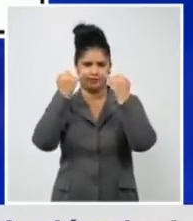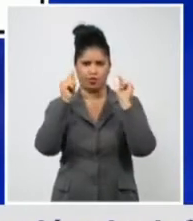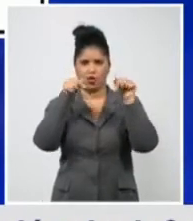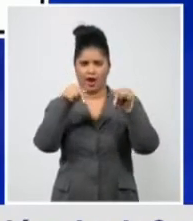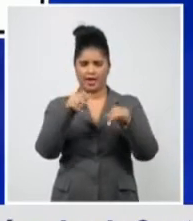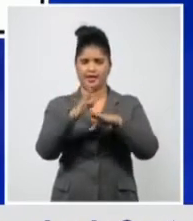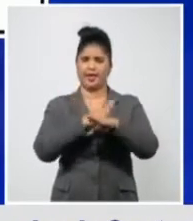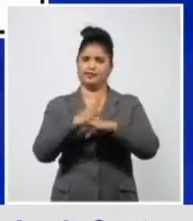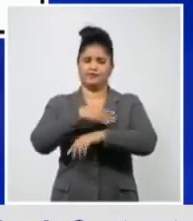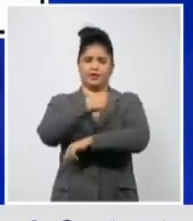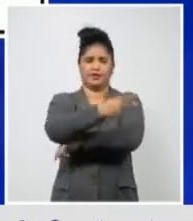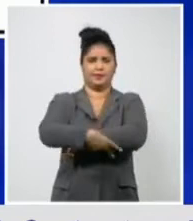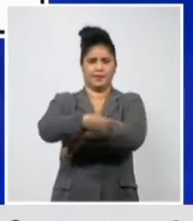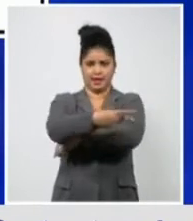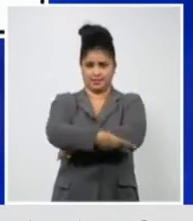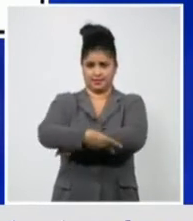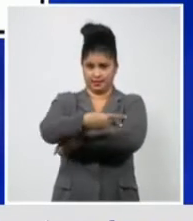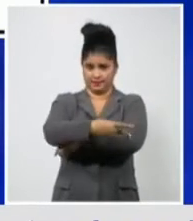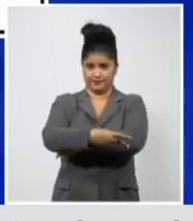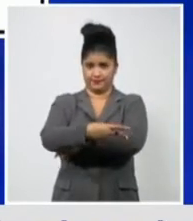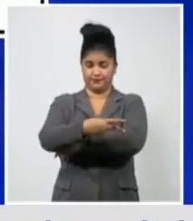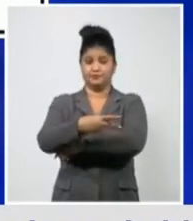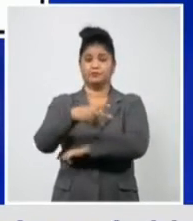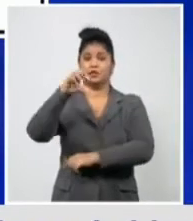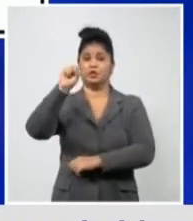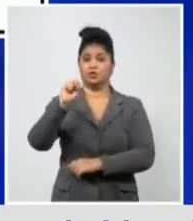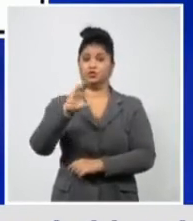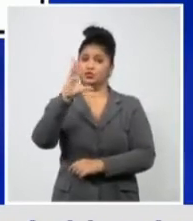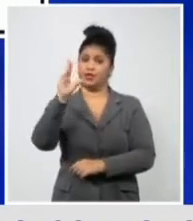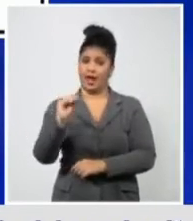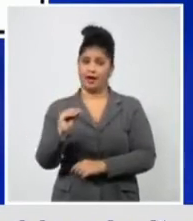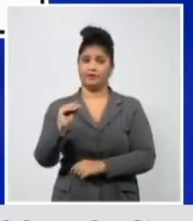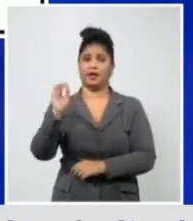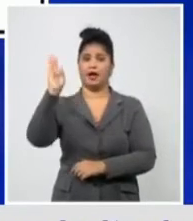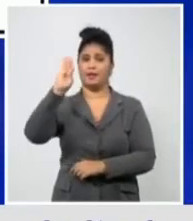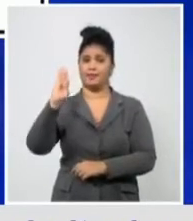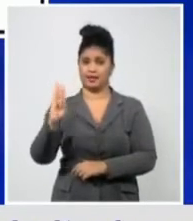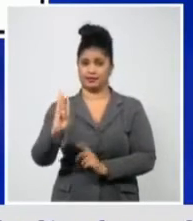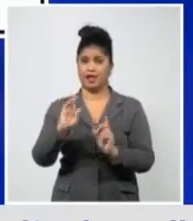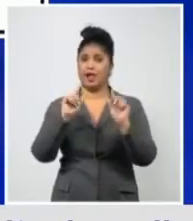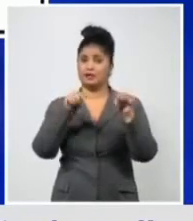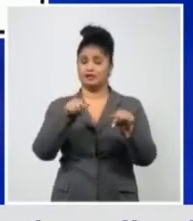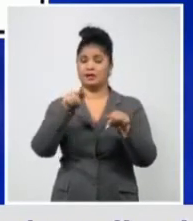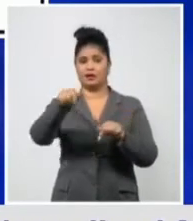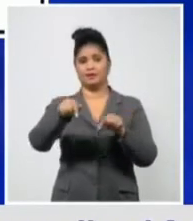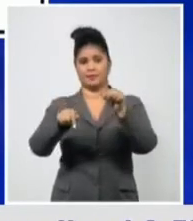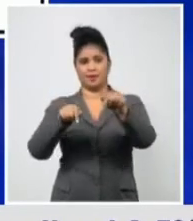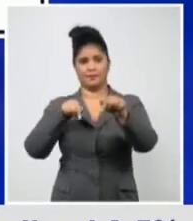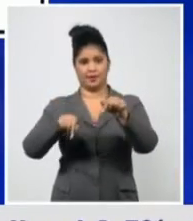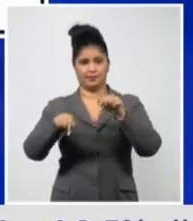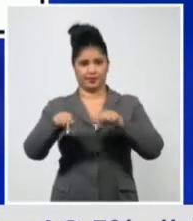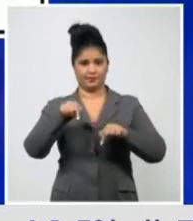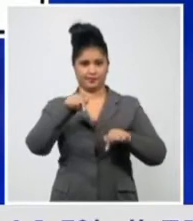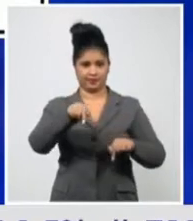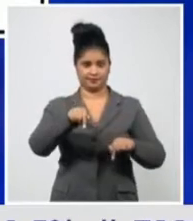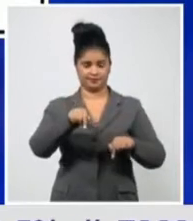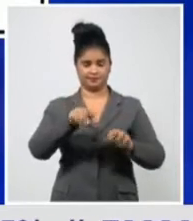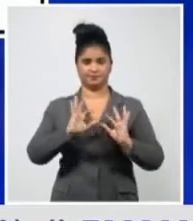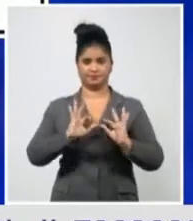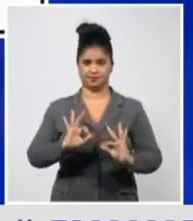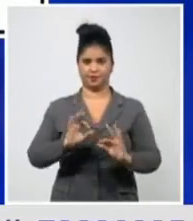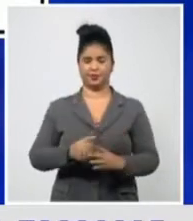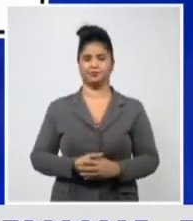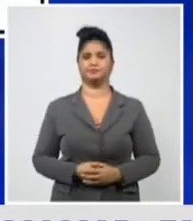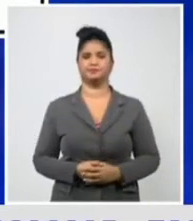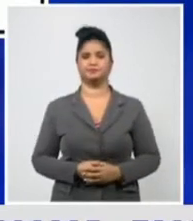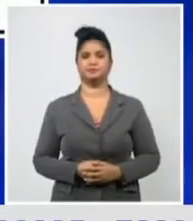Estos son SARS-CoV-2, lógicamente, pero con cambios en diferentes genes y dentro de ellos en el gen de la